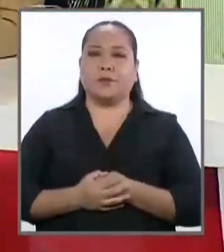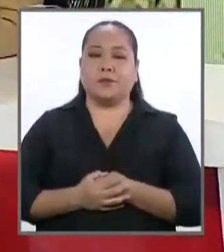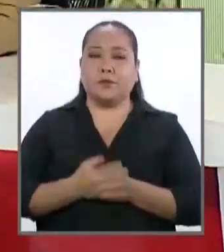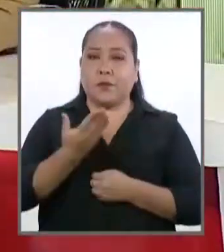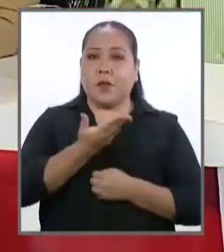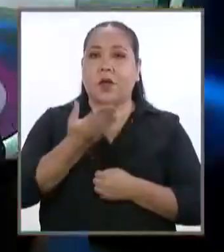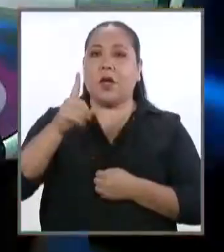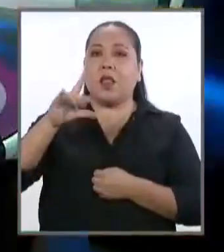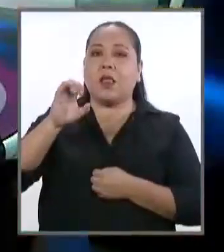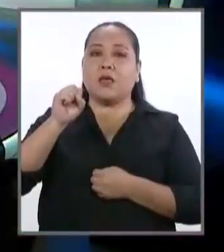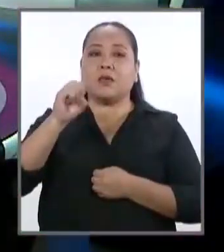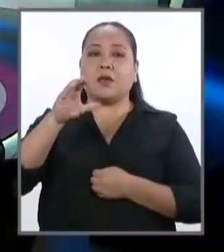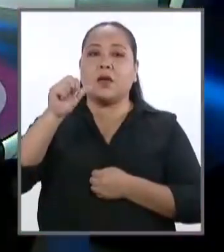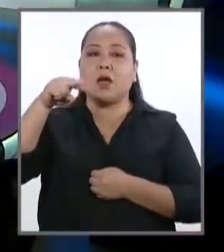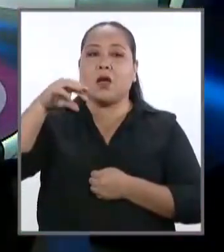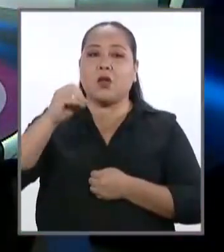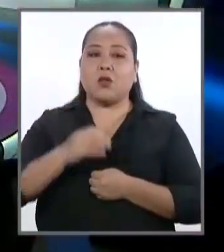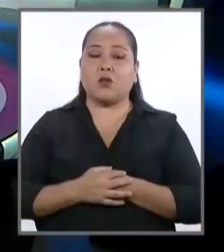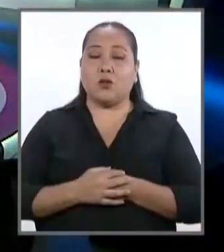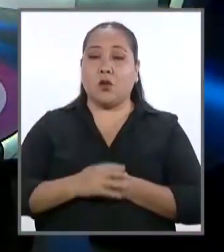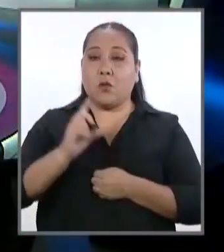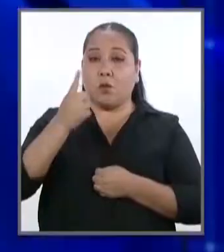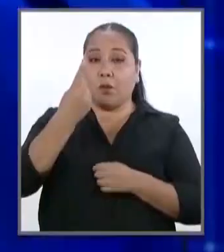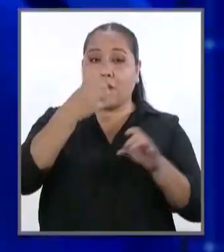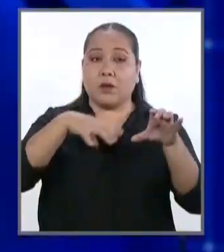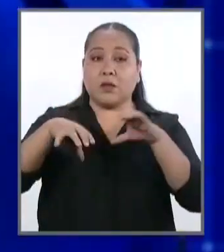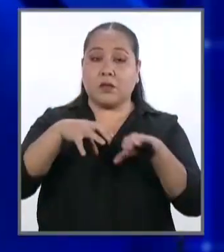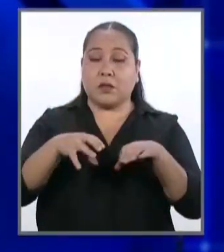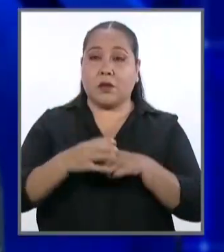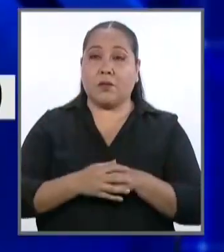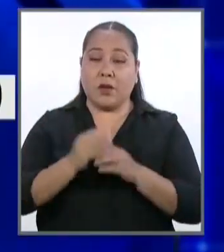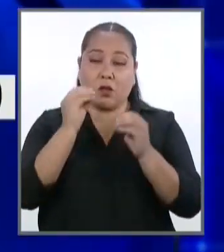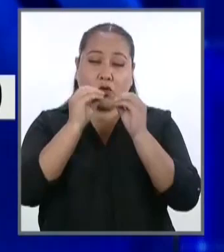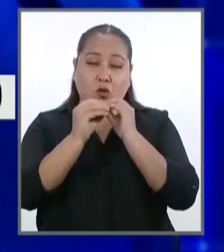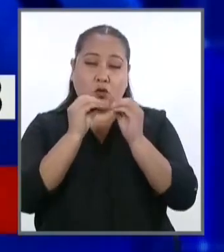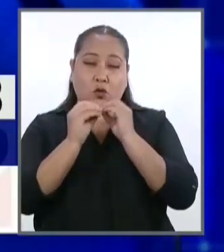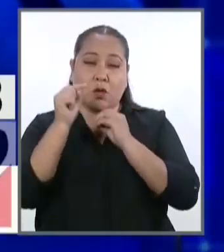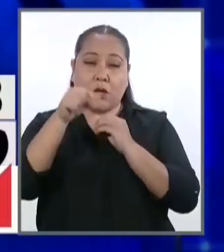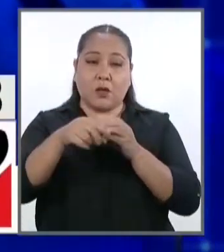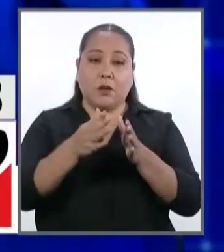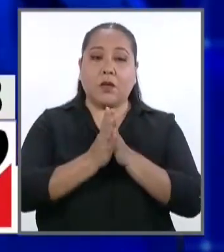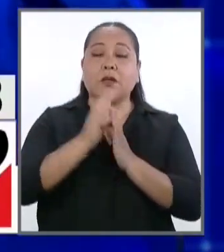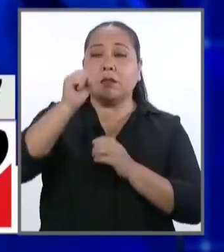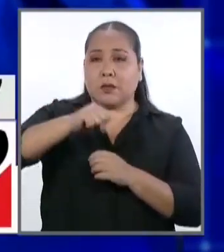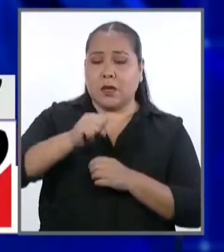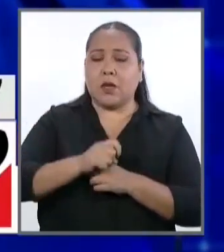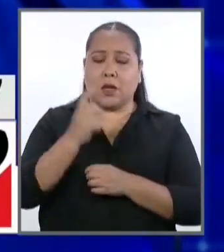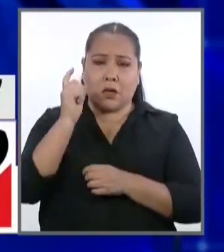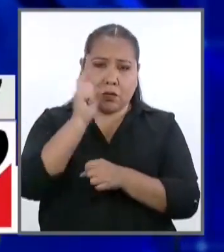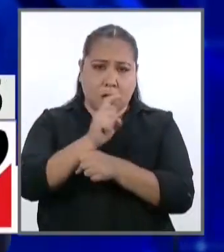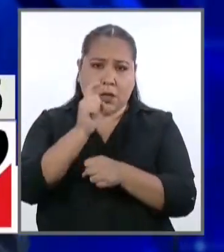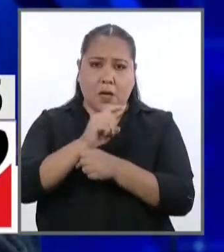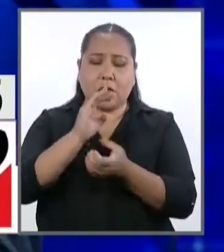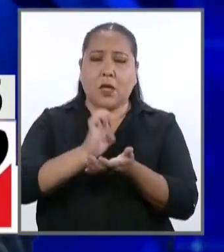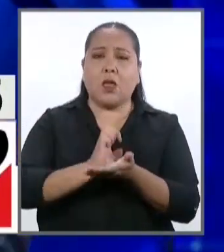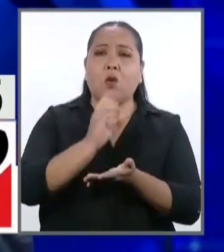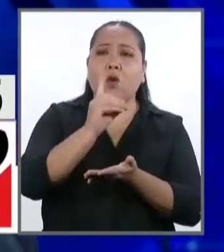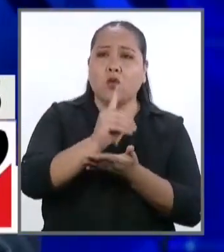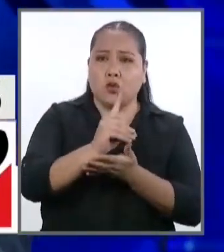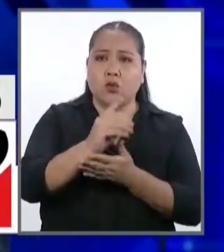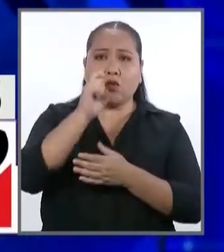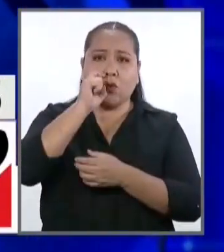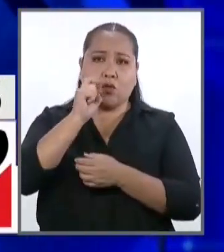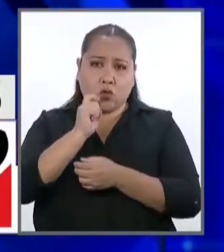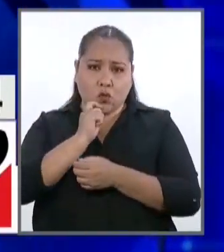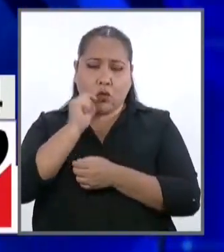Señor Lescano, tiene un minuto. Lo primero que se tiene que hacer para atender ese pedido, que tiene que haber educación sexual, obviamente, desde una